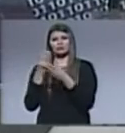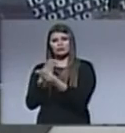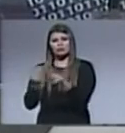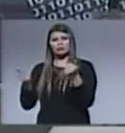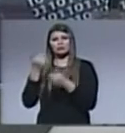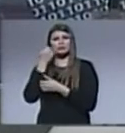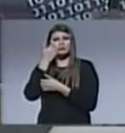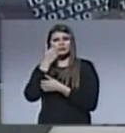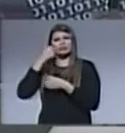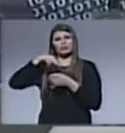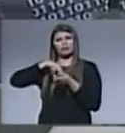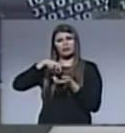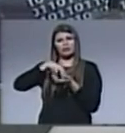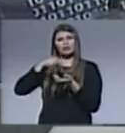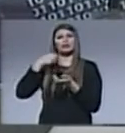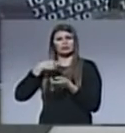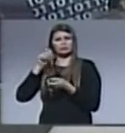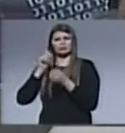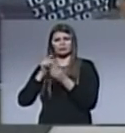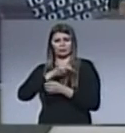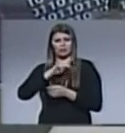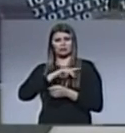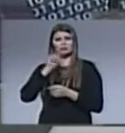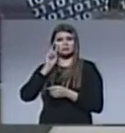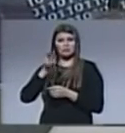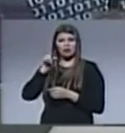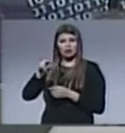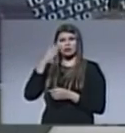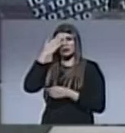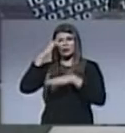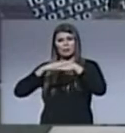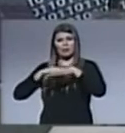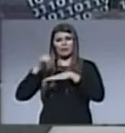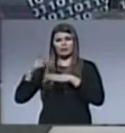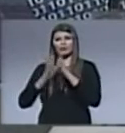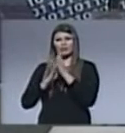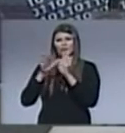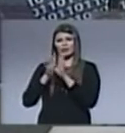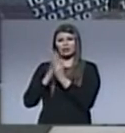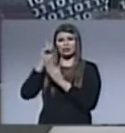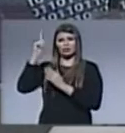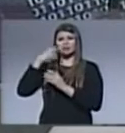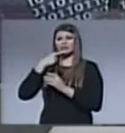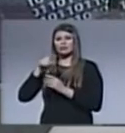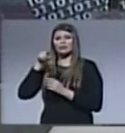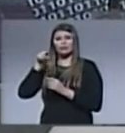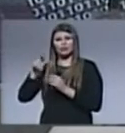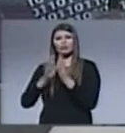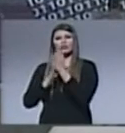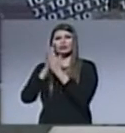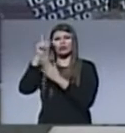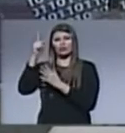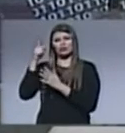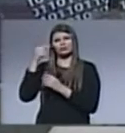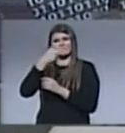un cojo la gente dijo esto es un Dios en forma humana y le dio el nombre del Dios